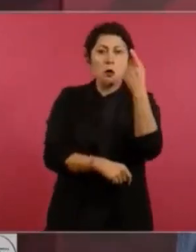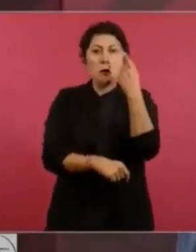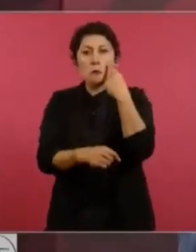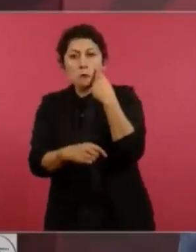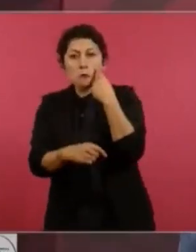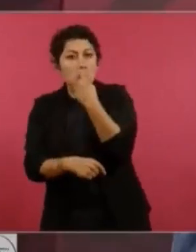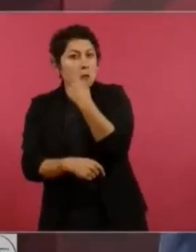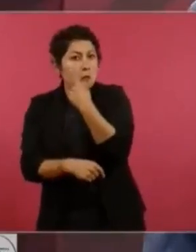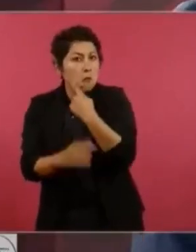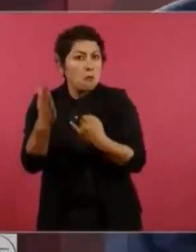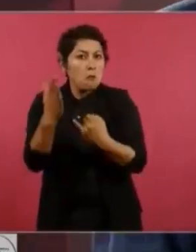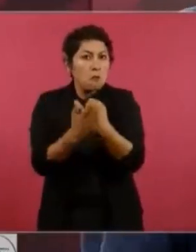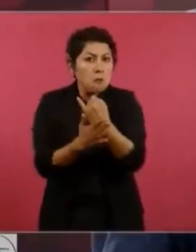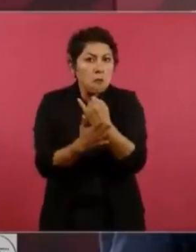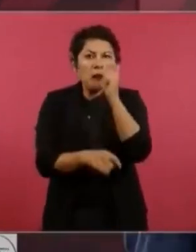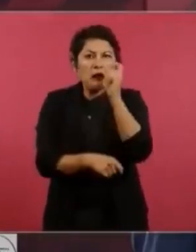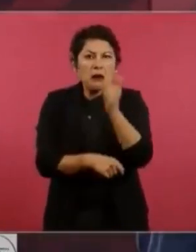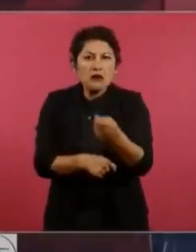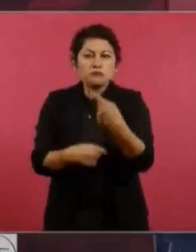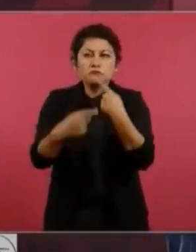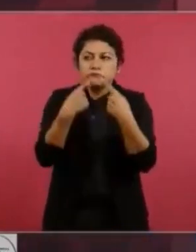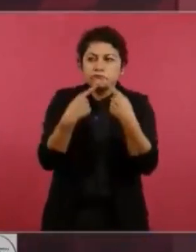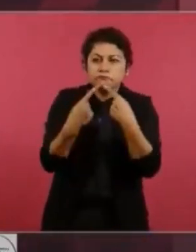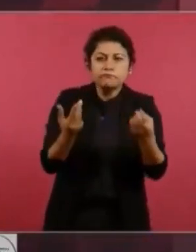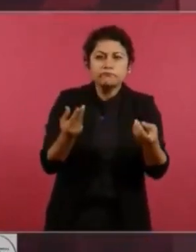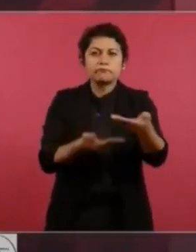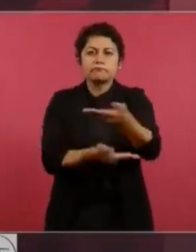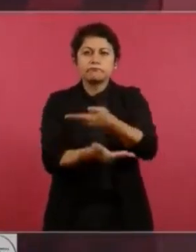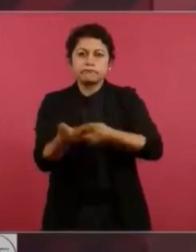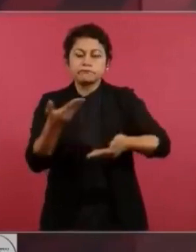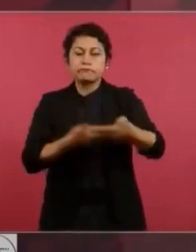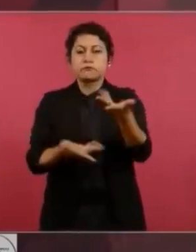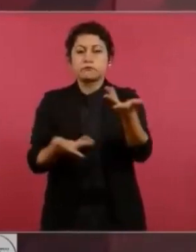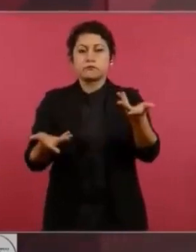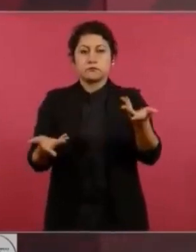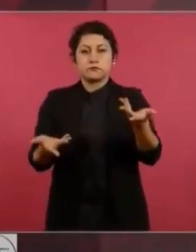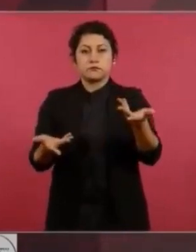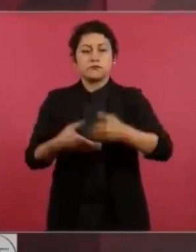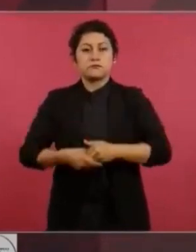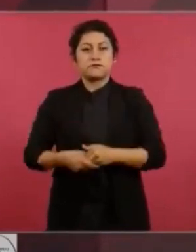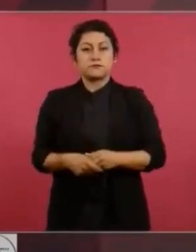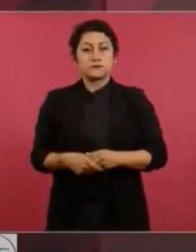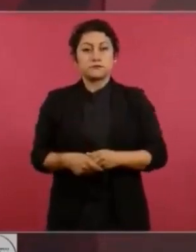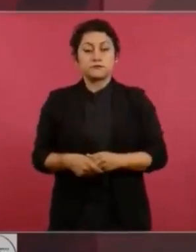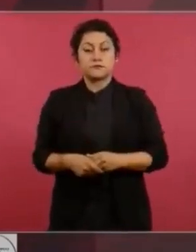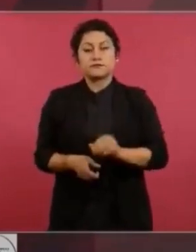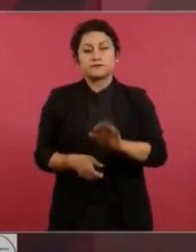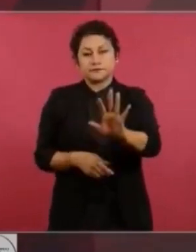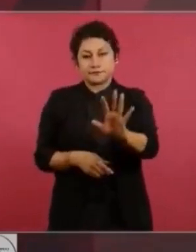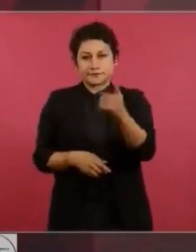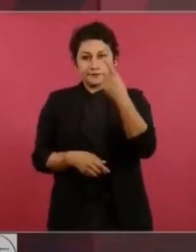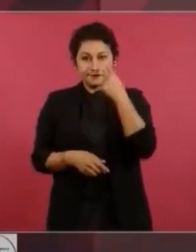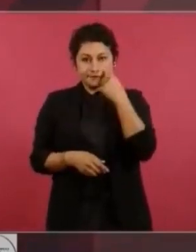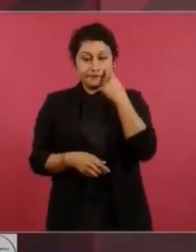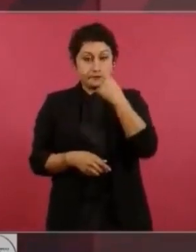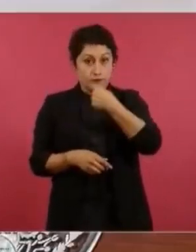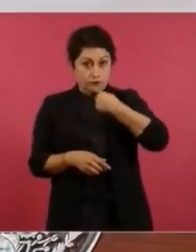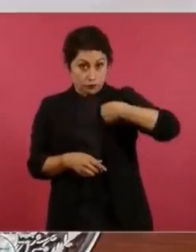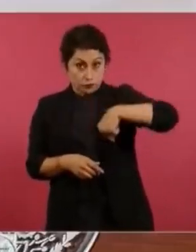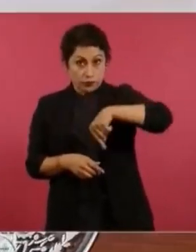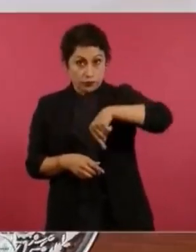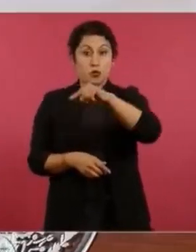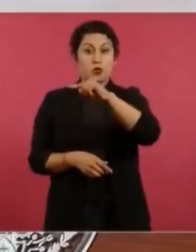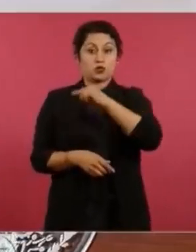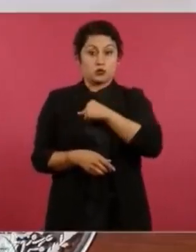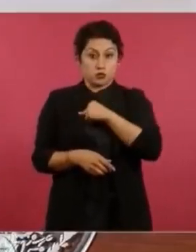Nosotros no queremos que